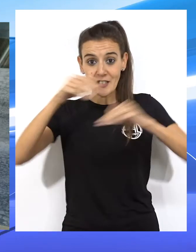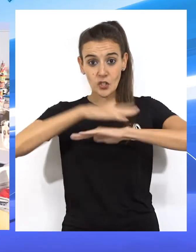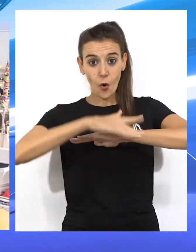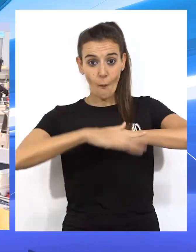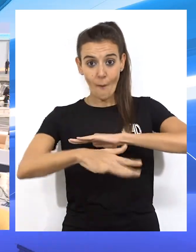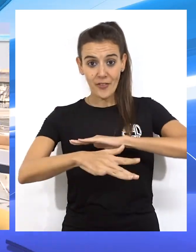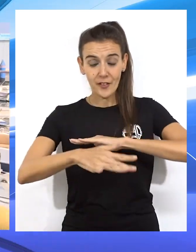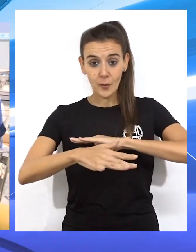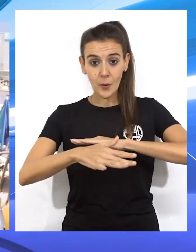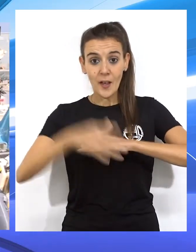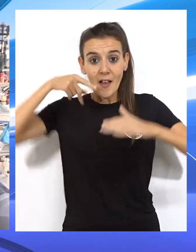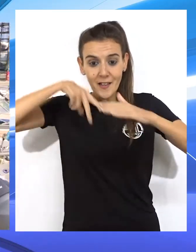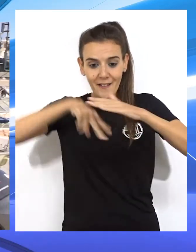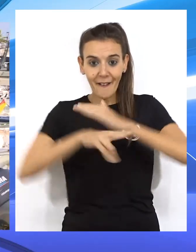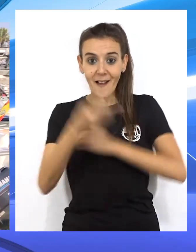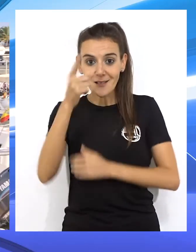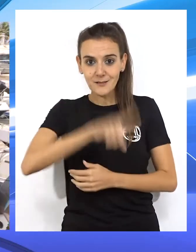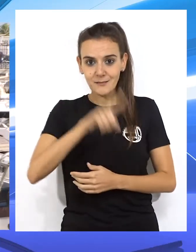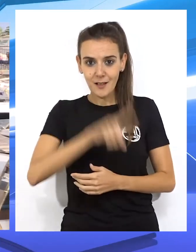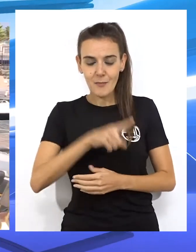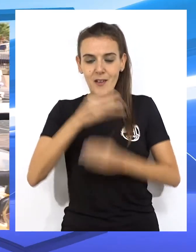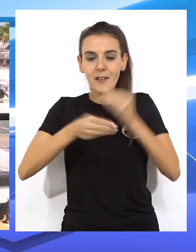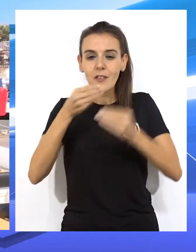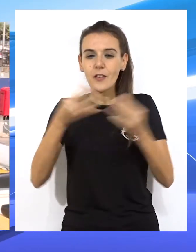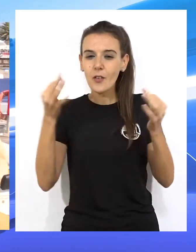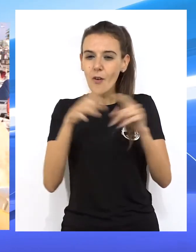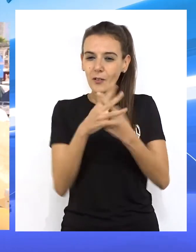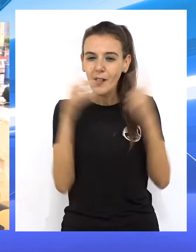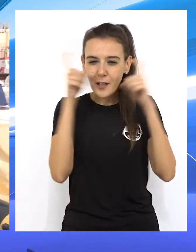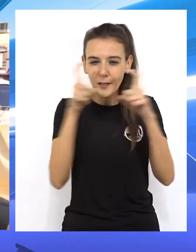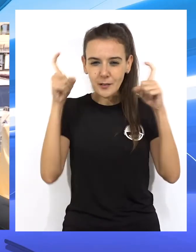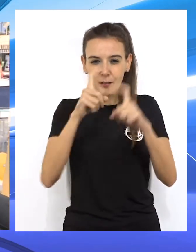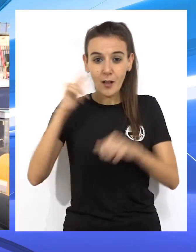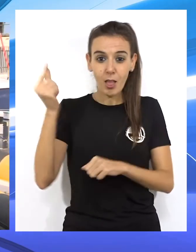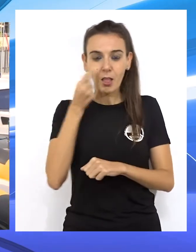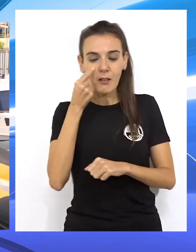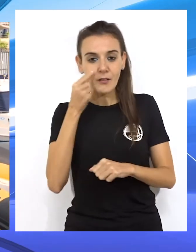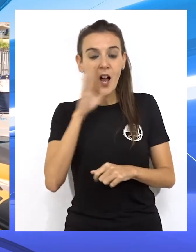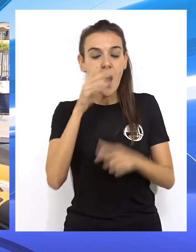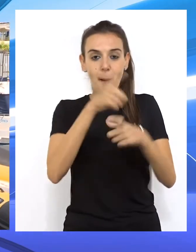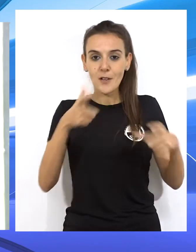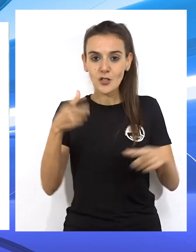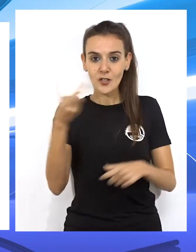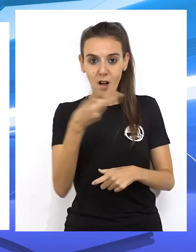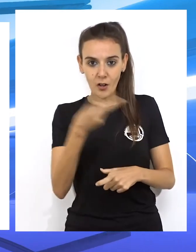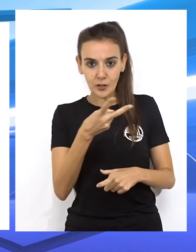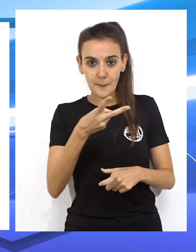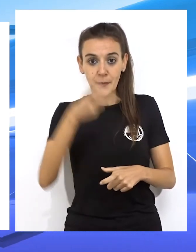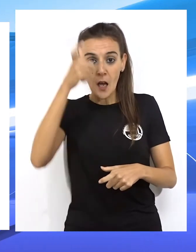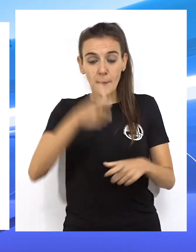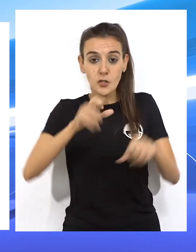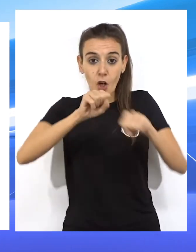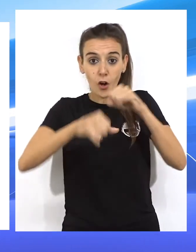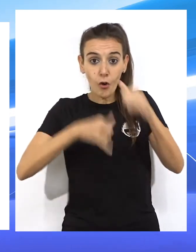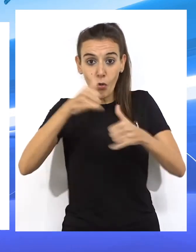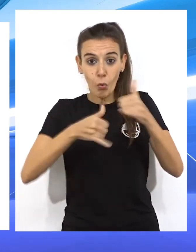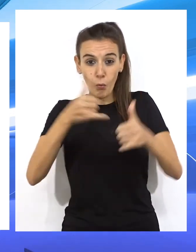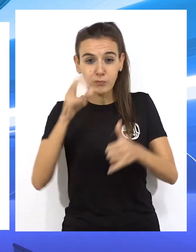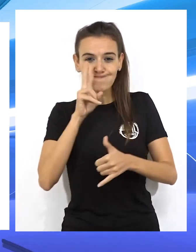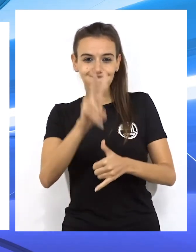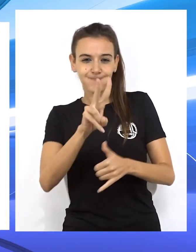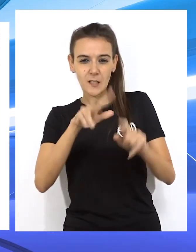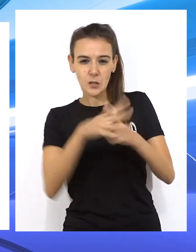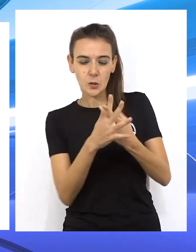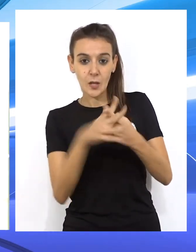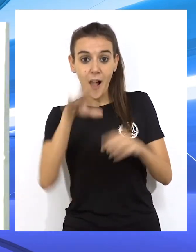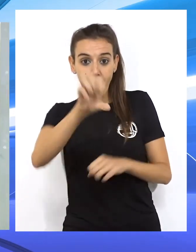marítimo y geas de esta comandancia, se procedió a intentar interceptar a ambas personas. El conductor de la motocicleta, al ver que